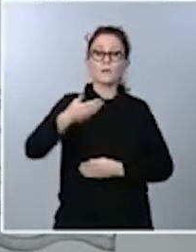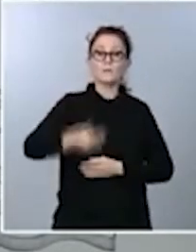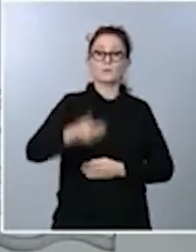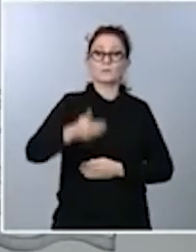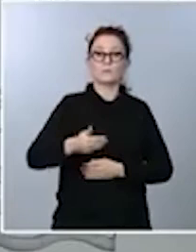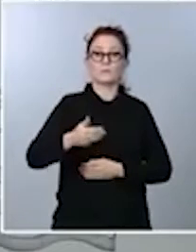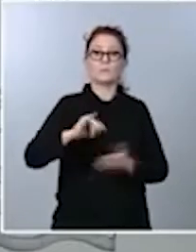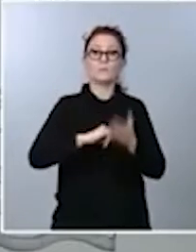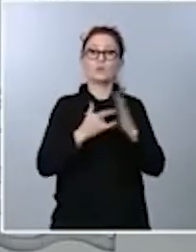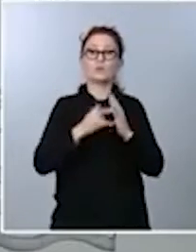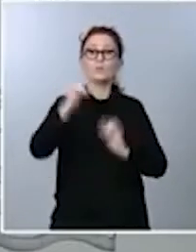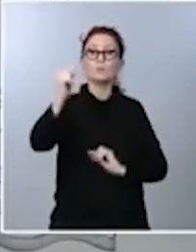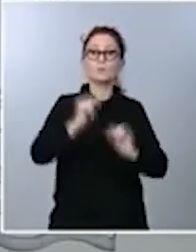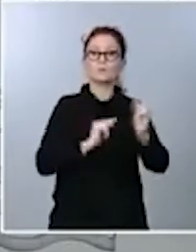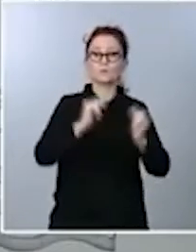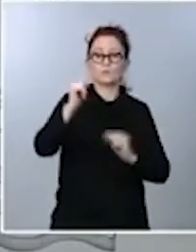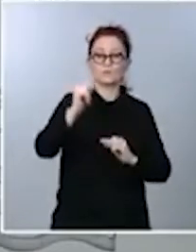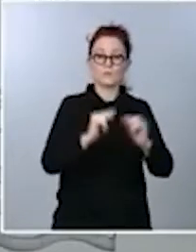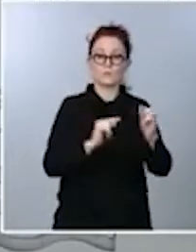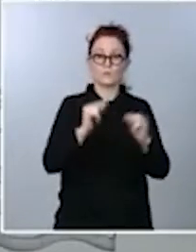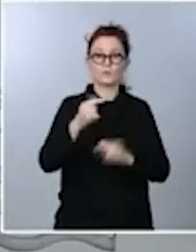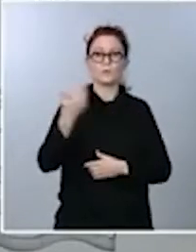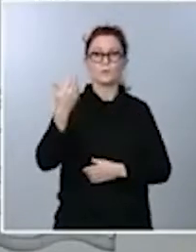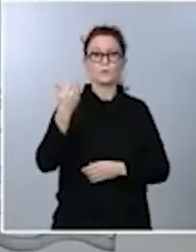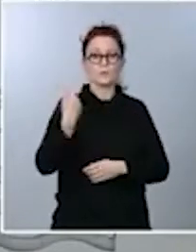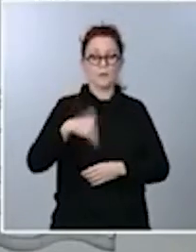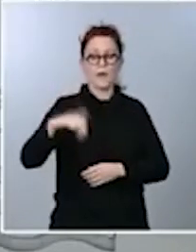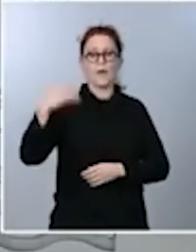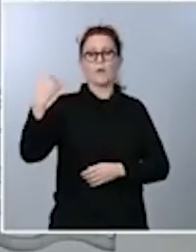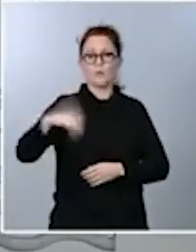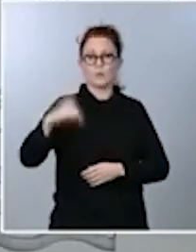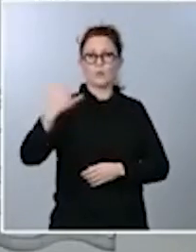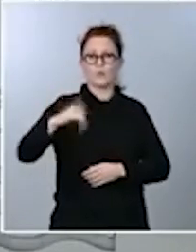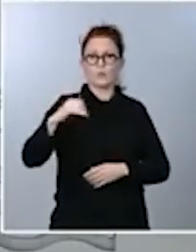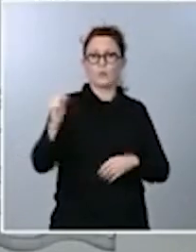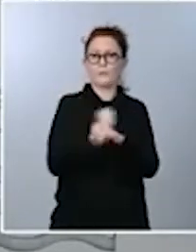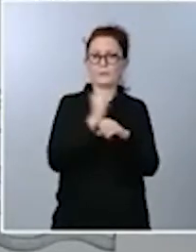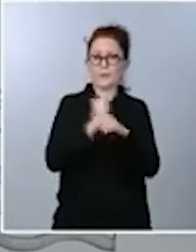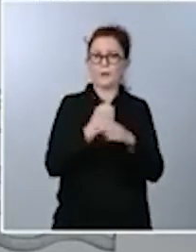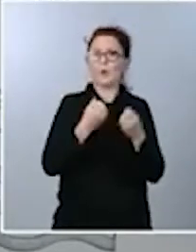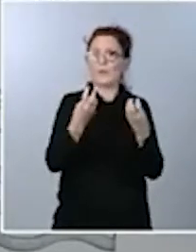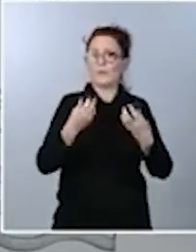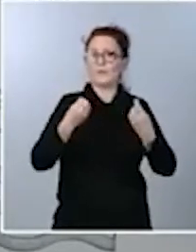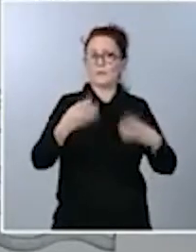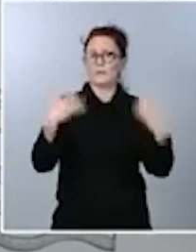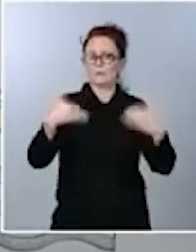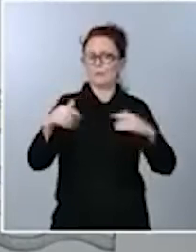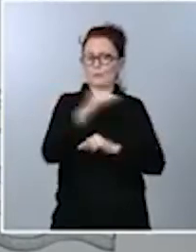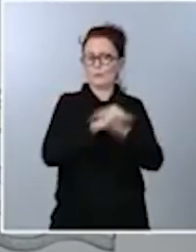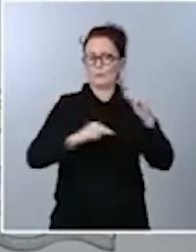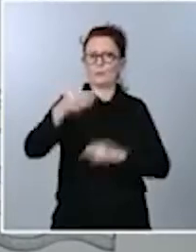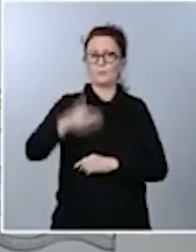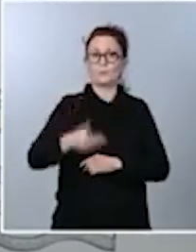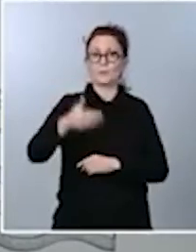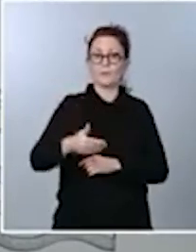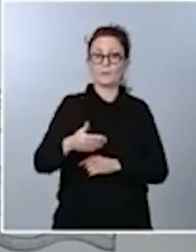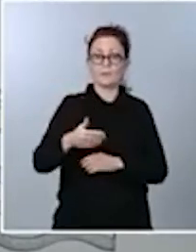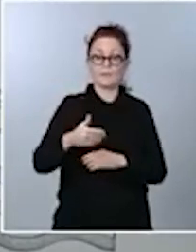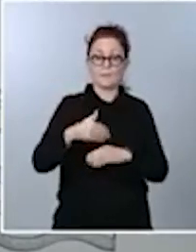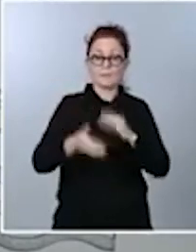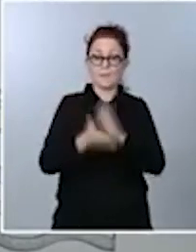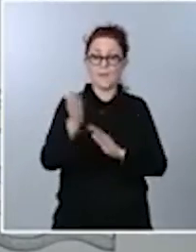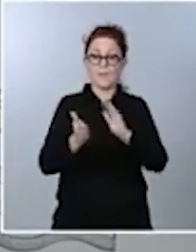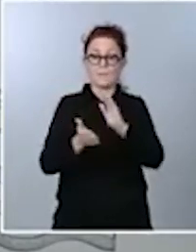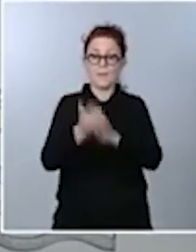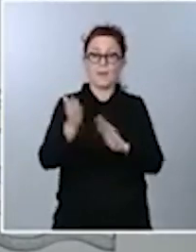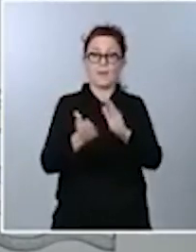ya de por sí tiene mucha tarea y tiene muchas cifras importantes que discutir. Y, como le digo, prácticamente cerrado el acuerdo, por lo que